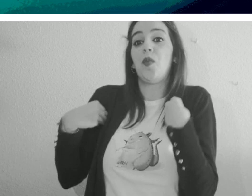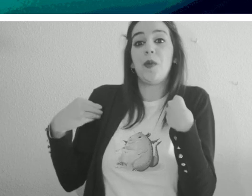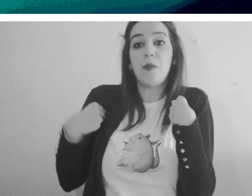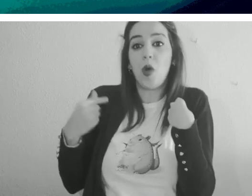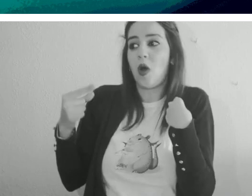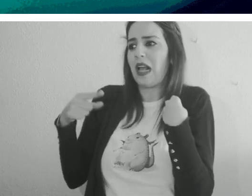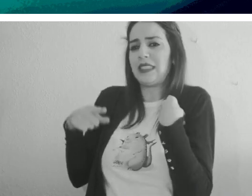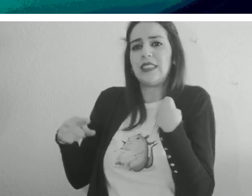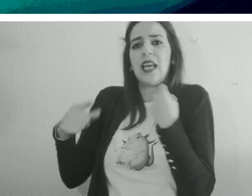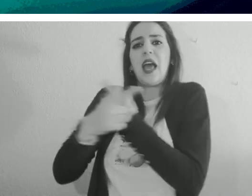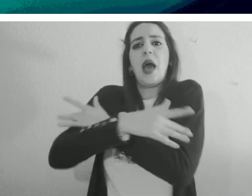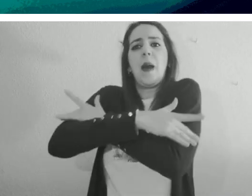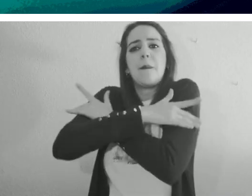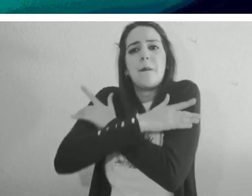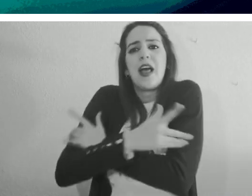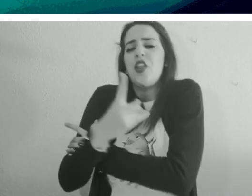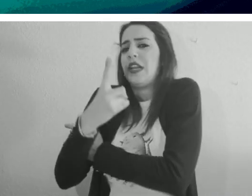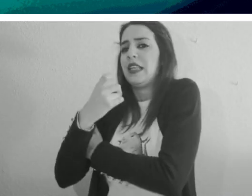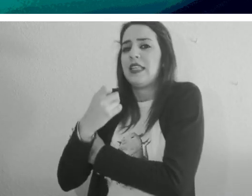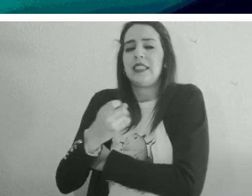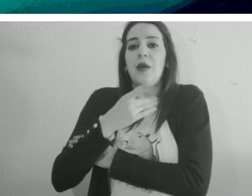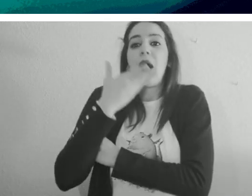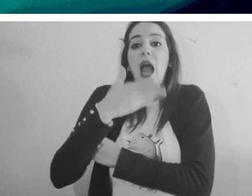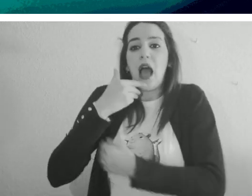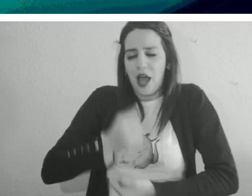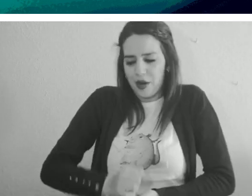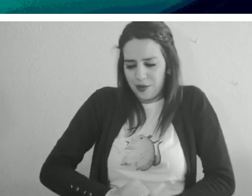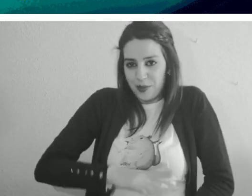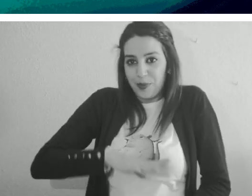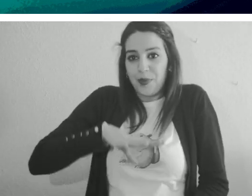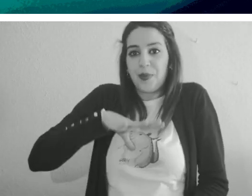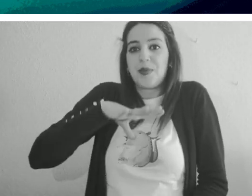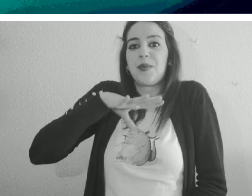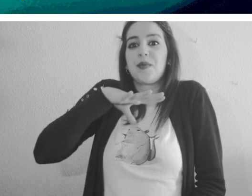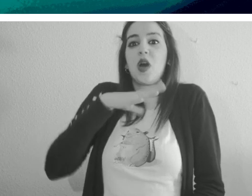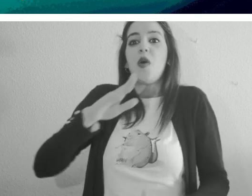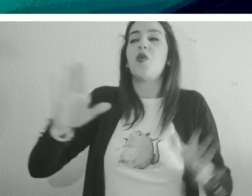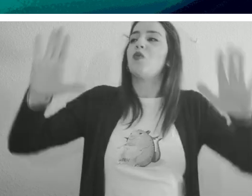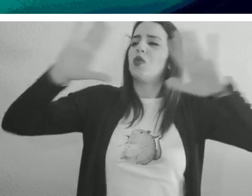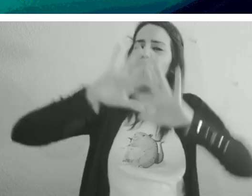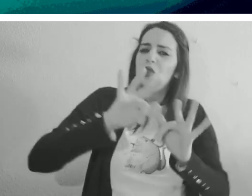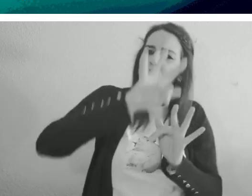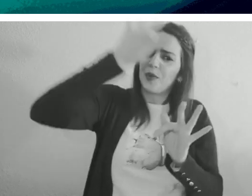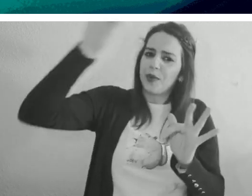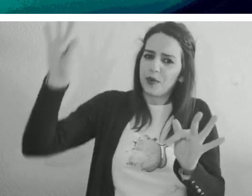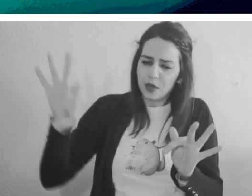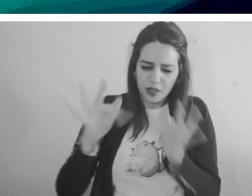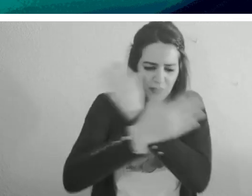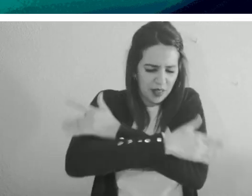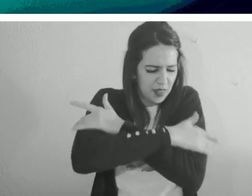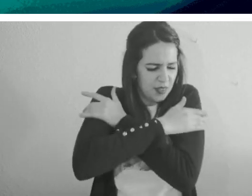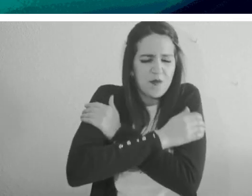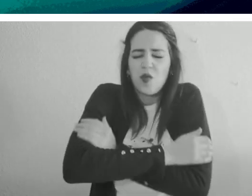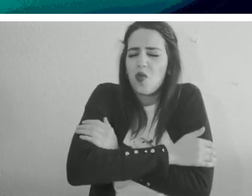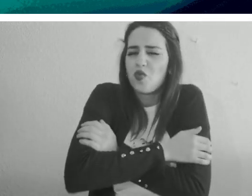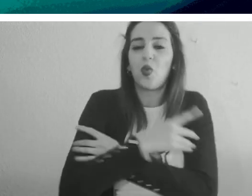para sentir calor y no perder energía. Cuando lo abrazaban fuerte durante toda la noche, conseguía hacer bien